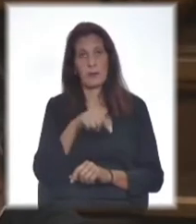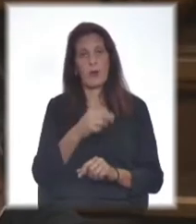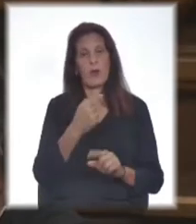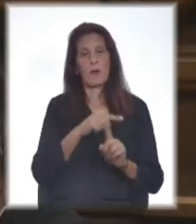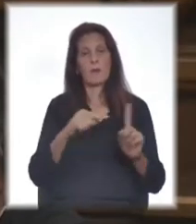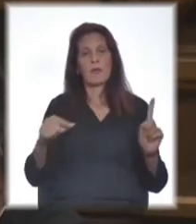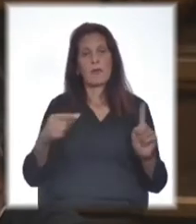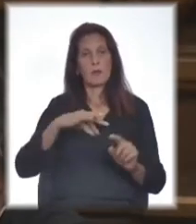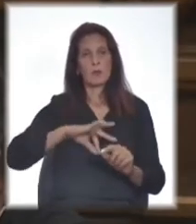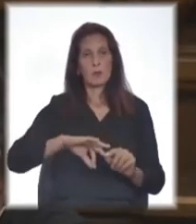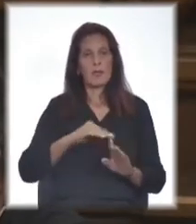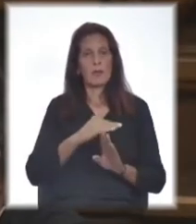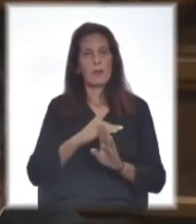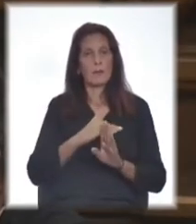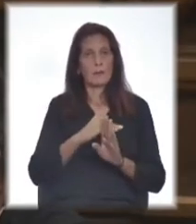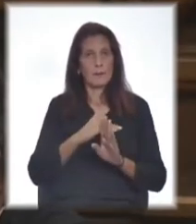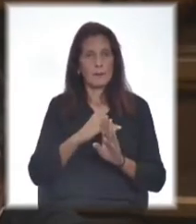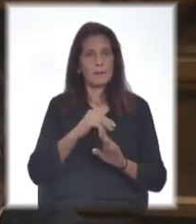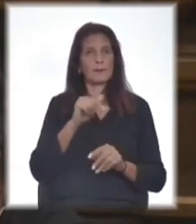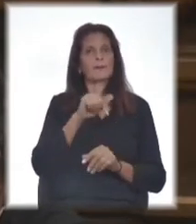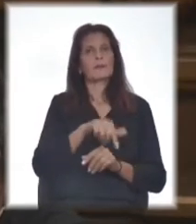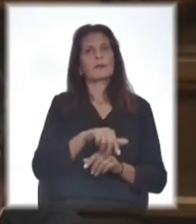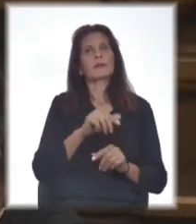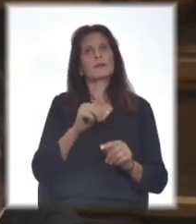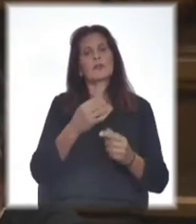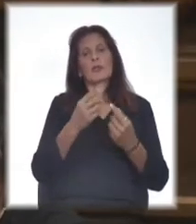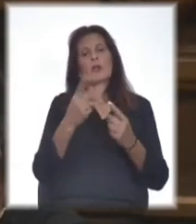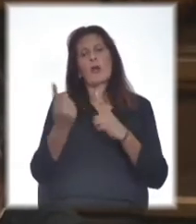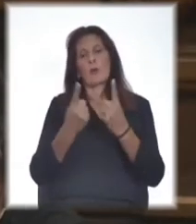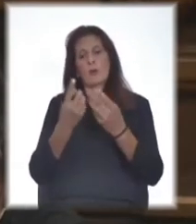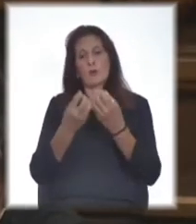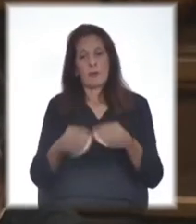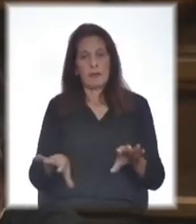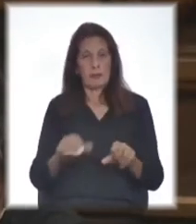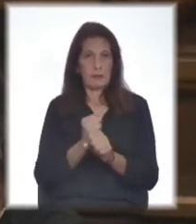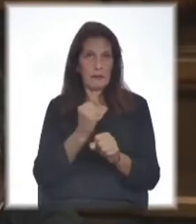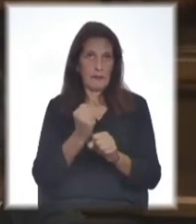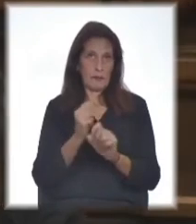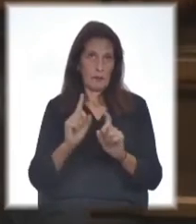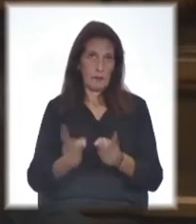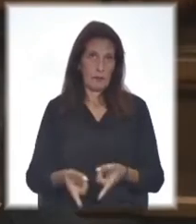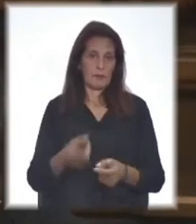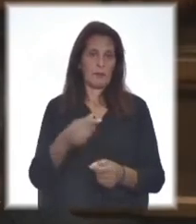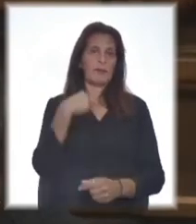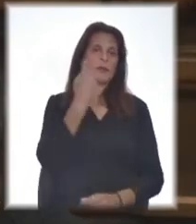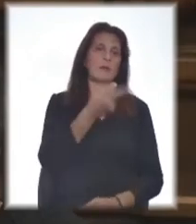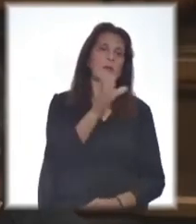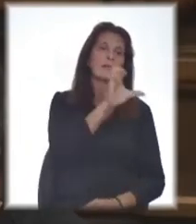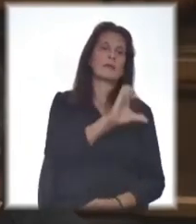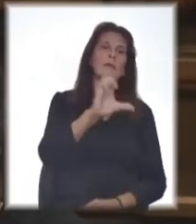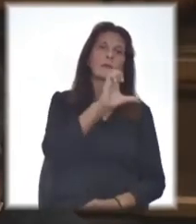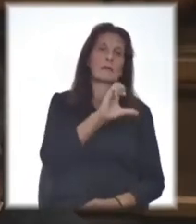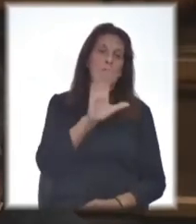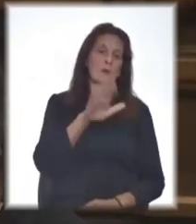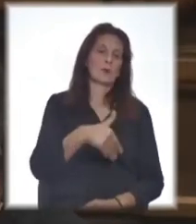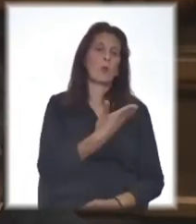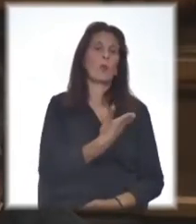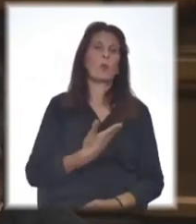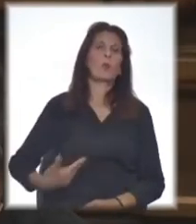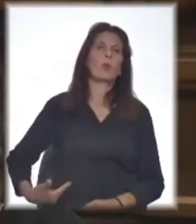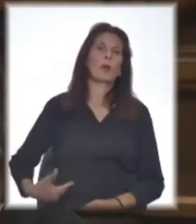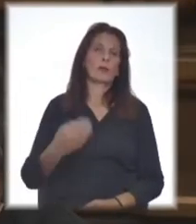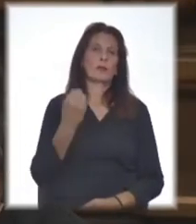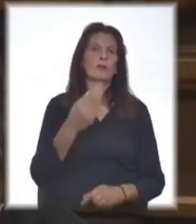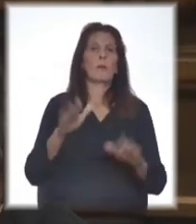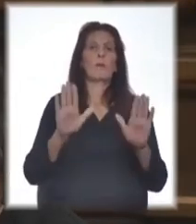medio salario mínimo, sin contar los que ya perdieron el trabajo. Y están los empresarios, propietarios de agencias de viajes totalmente